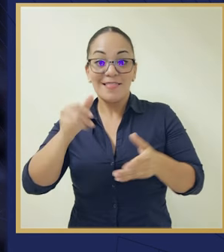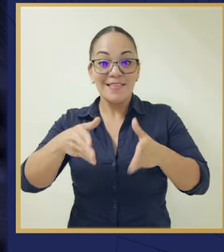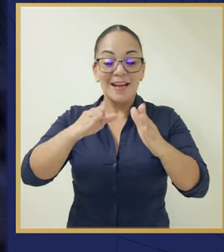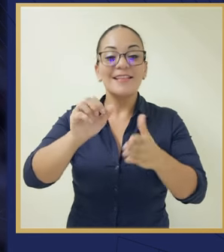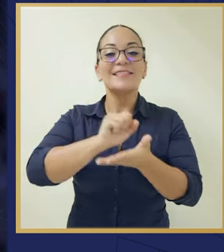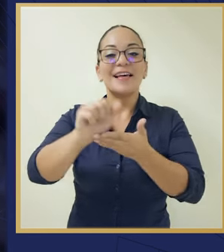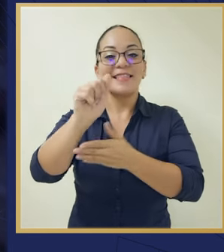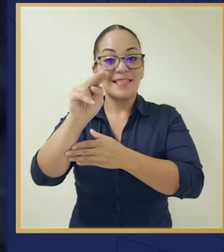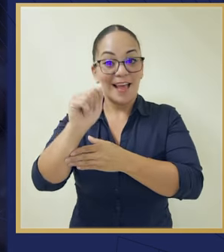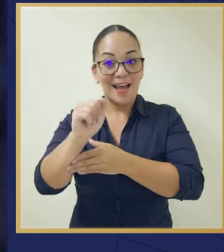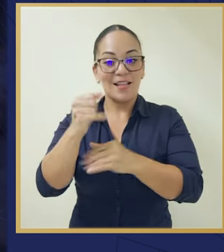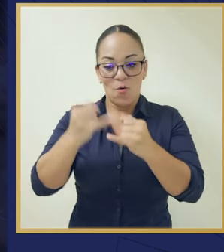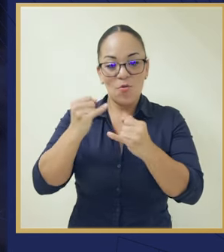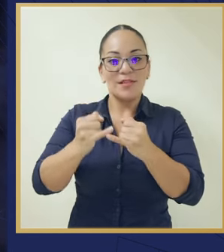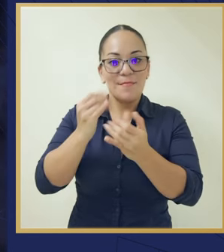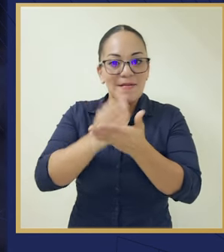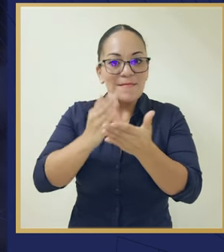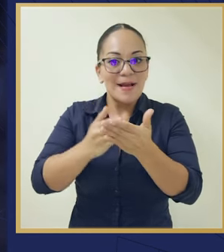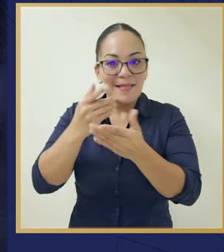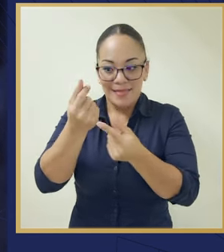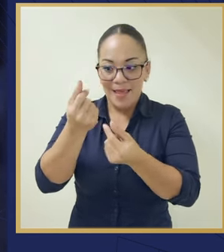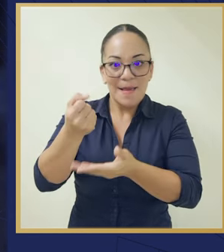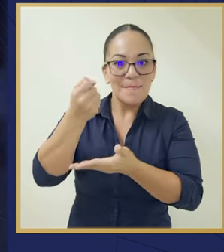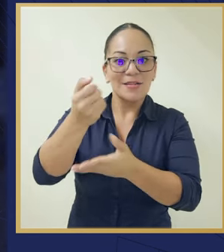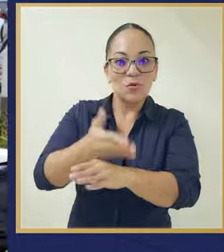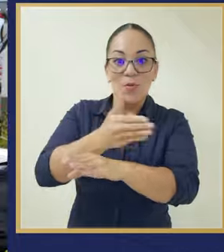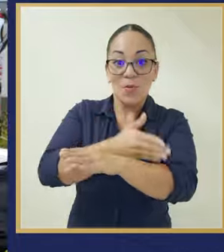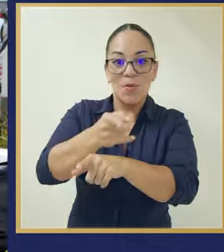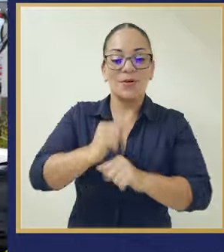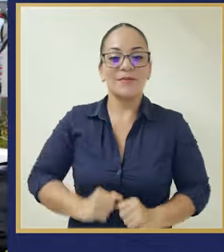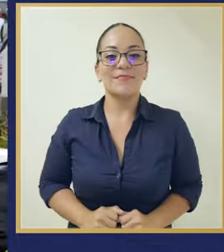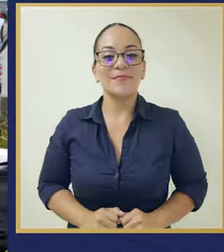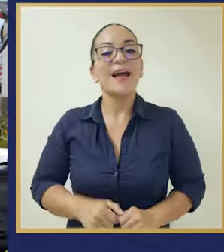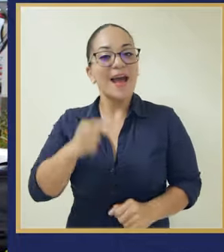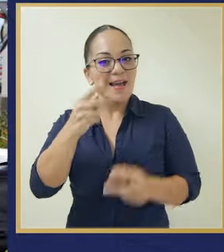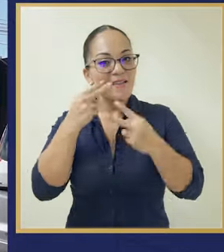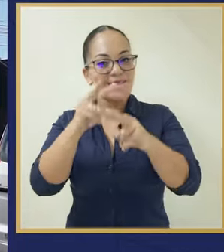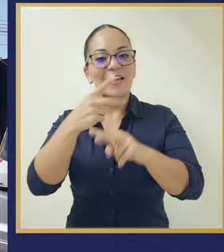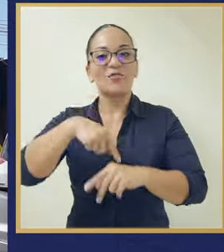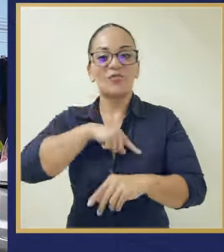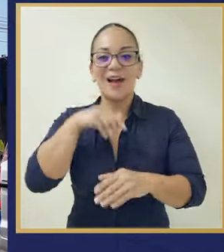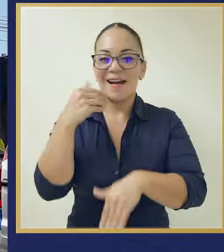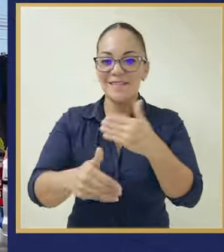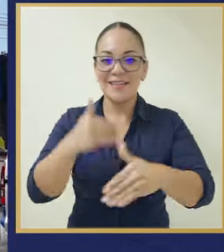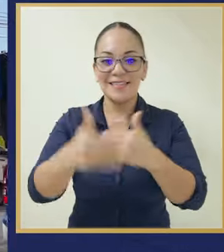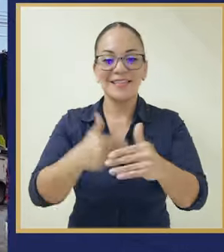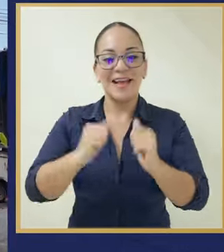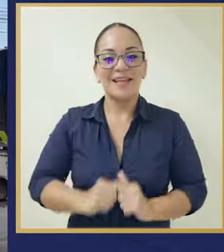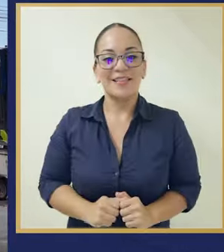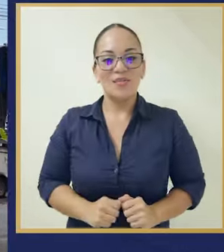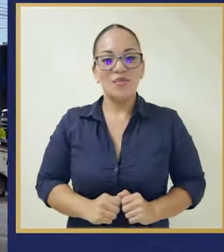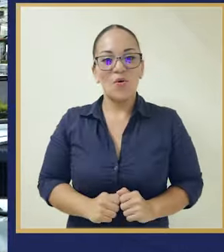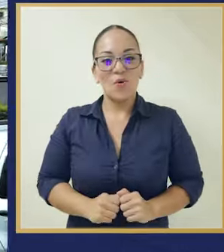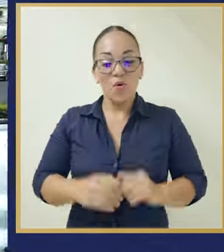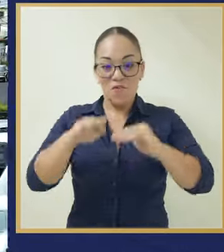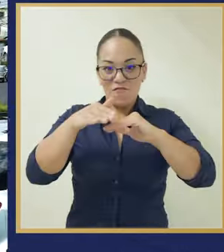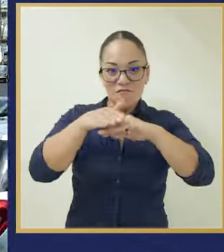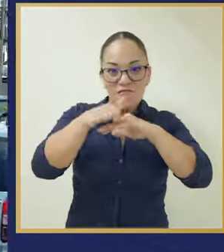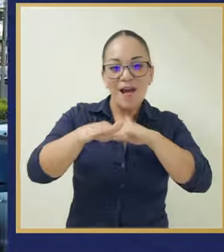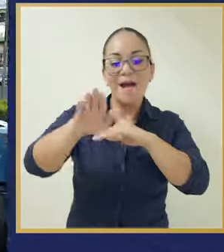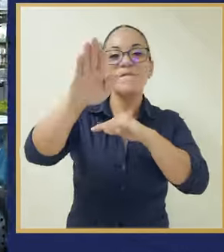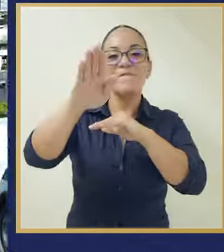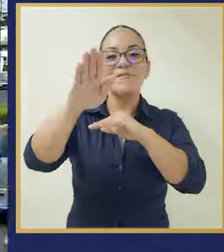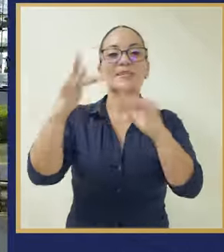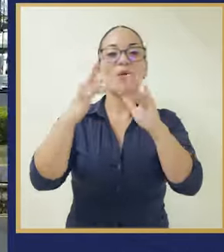radial Santana, que está ya en las últimas etapas de preinversión. Aquí ustedes pueden ver cómo ya estamos avanzando con las